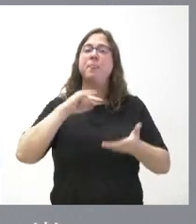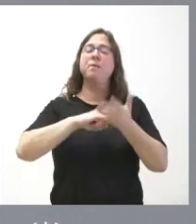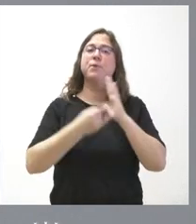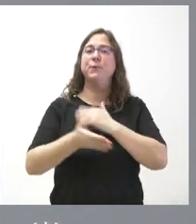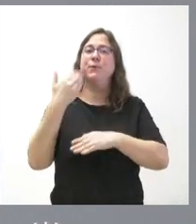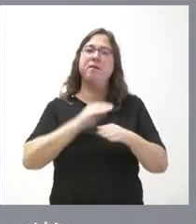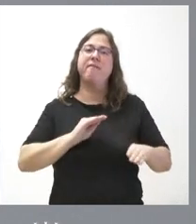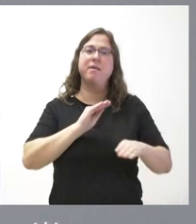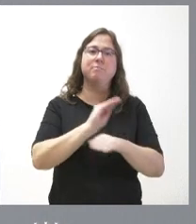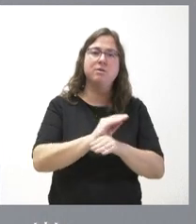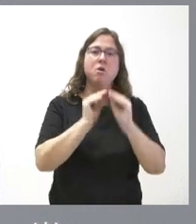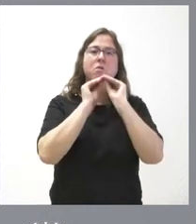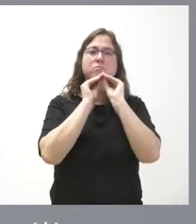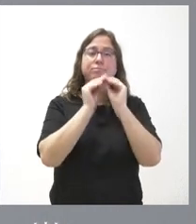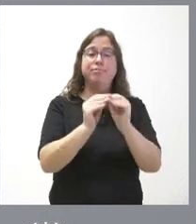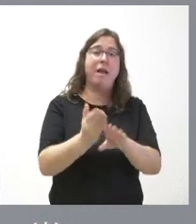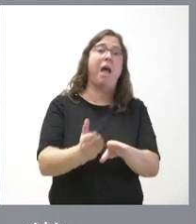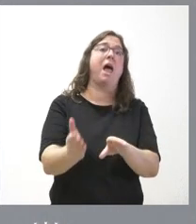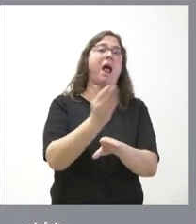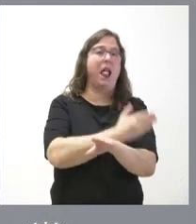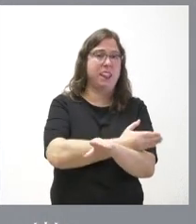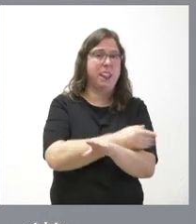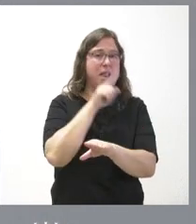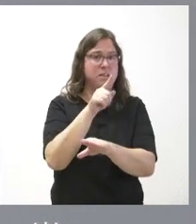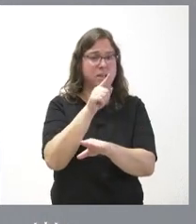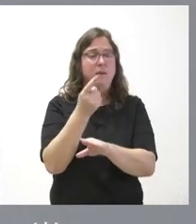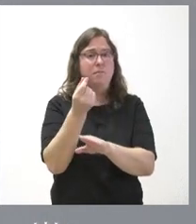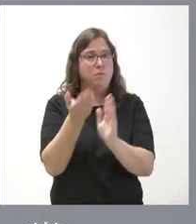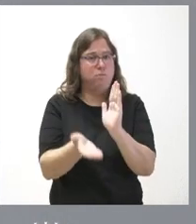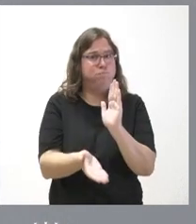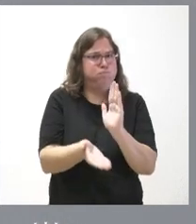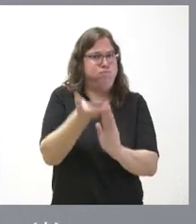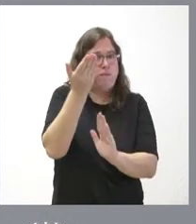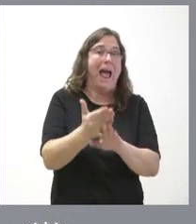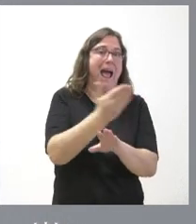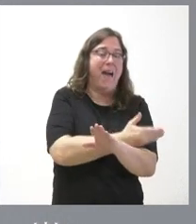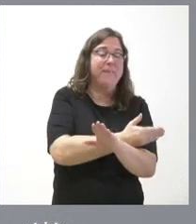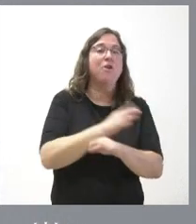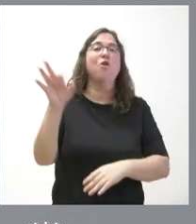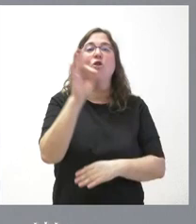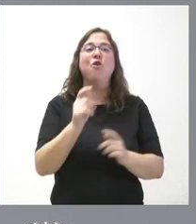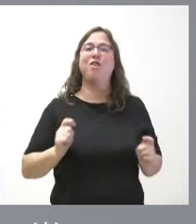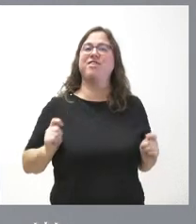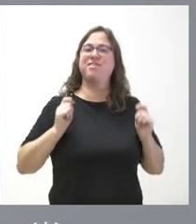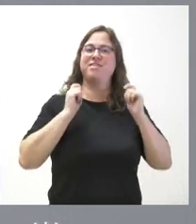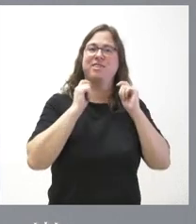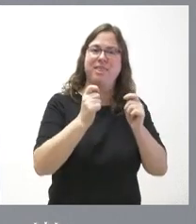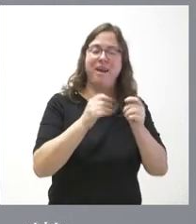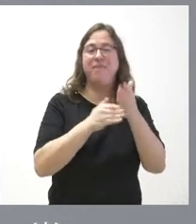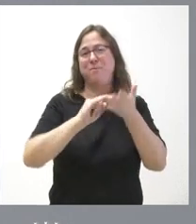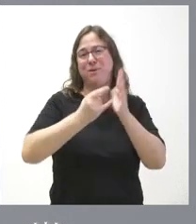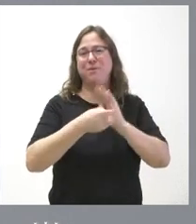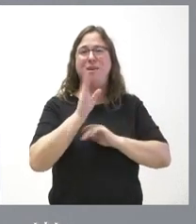de inversión que se habían hecho previo a este aumento de inflación tan alto o que se habían adjudicado a través de esos